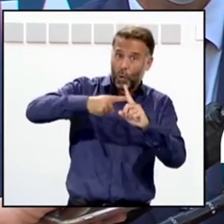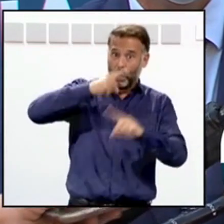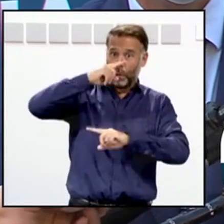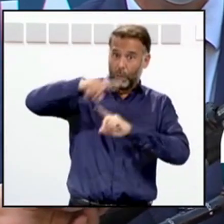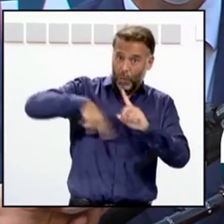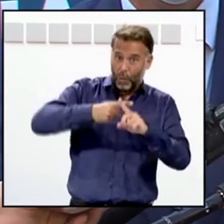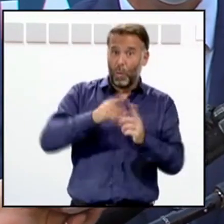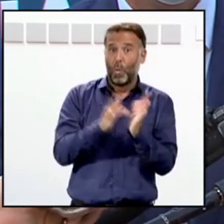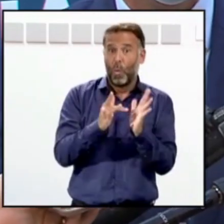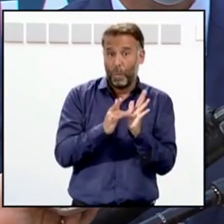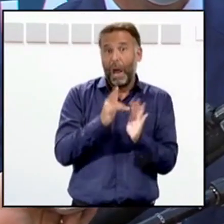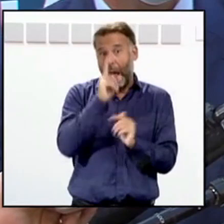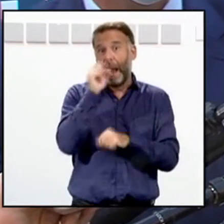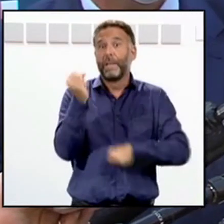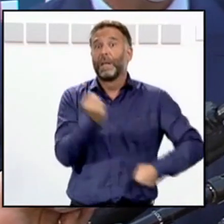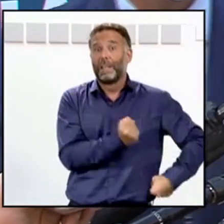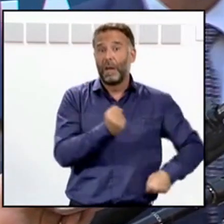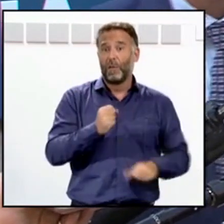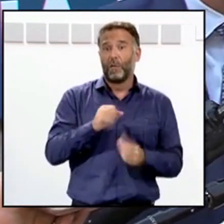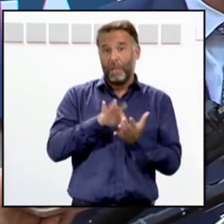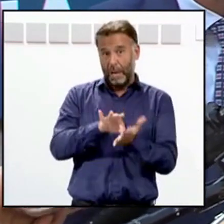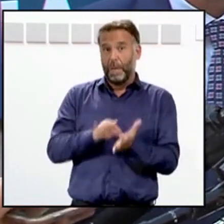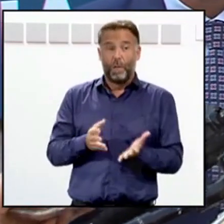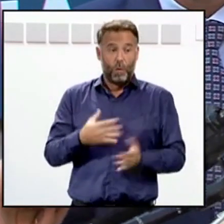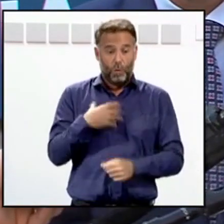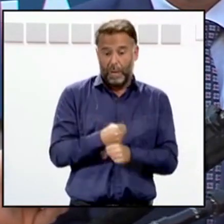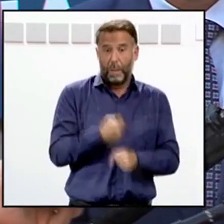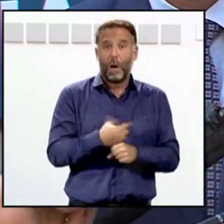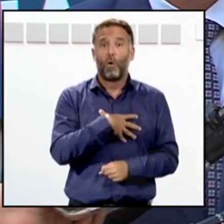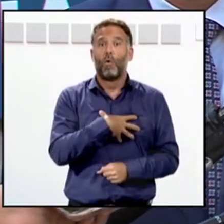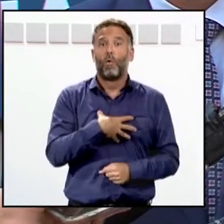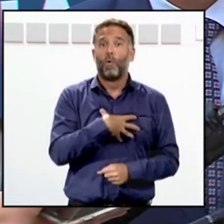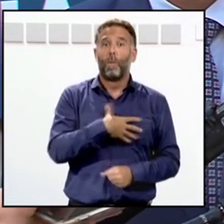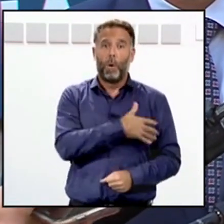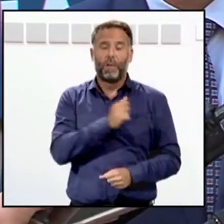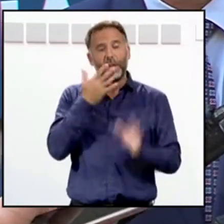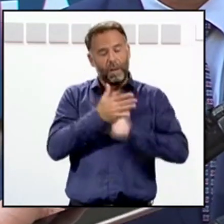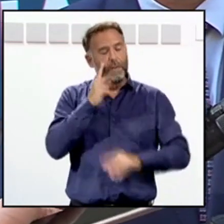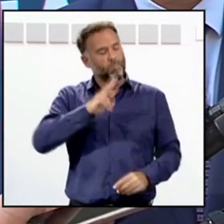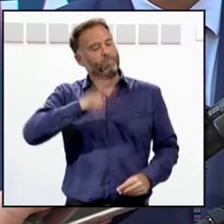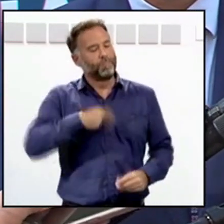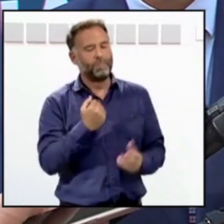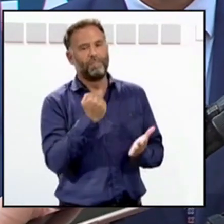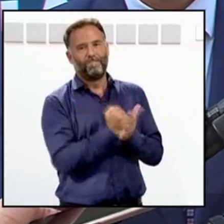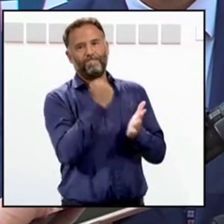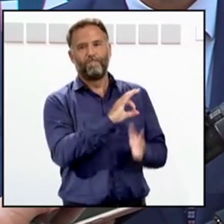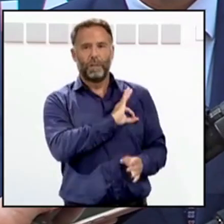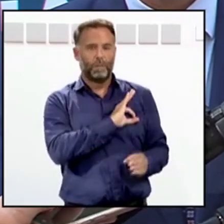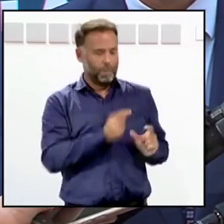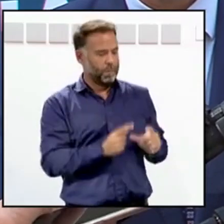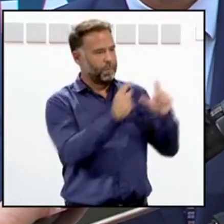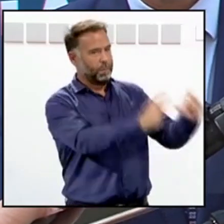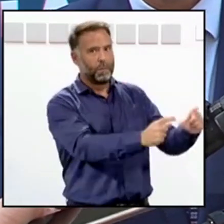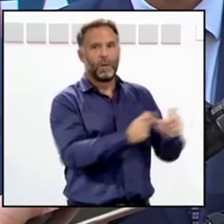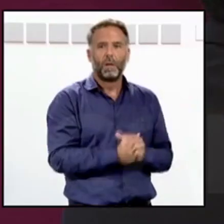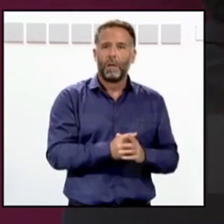que justamente cumplen esos aniversarios de servicio a la policía local. Es una manera, digamos, de reverdercer el sentimiento de servicio que tienen,